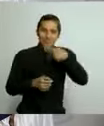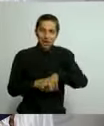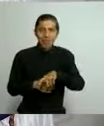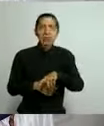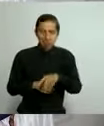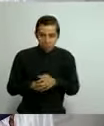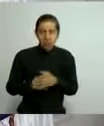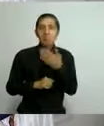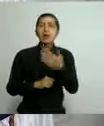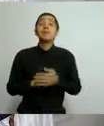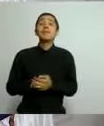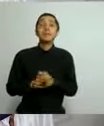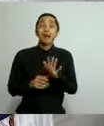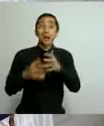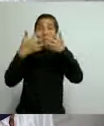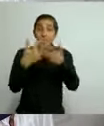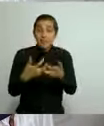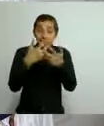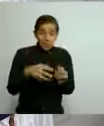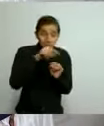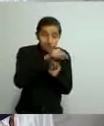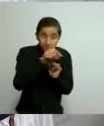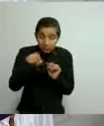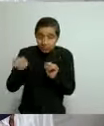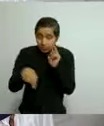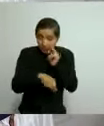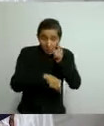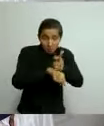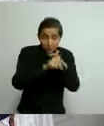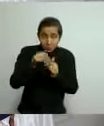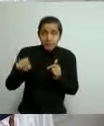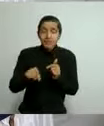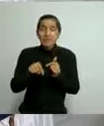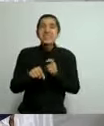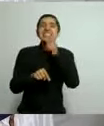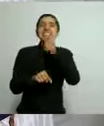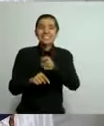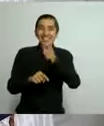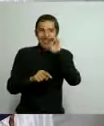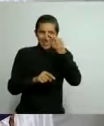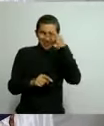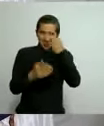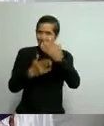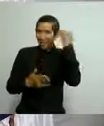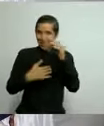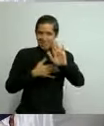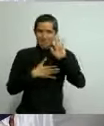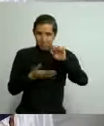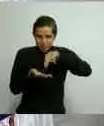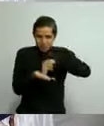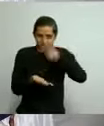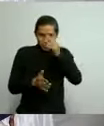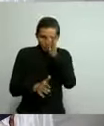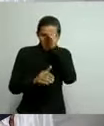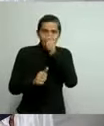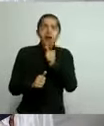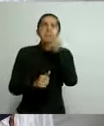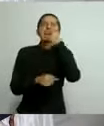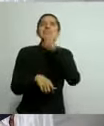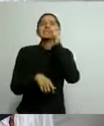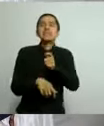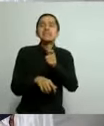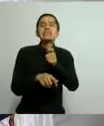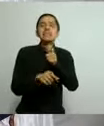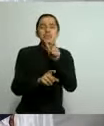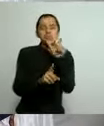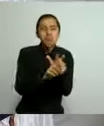En el caso del sector empresarial, a través de la carta compromiso que firmamos para proteger a